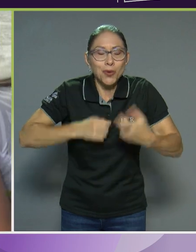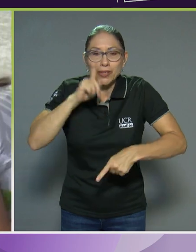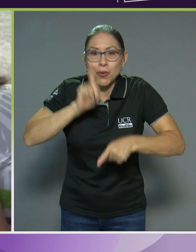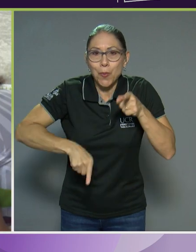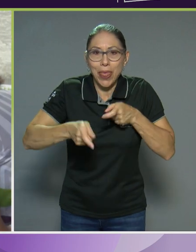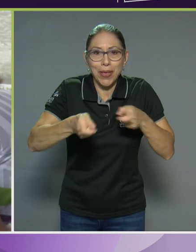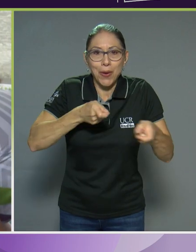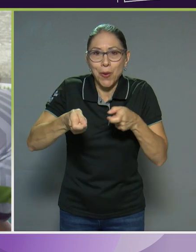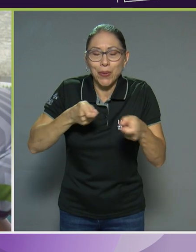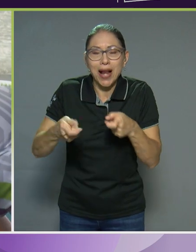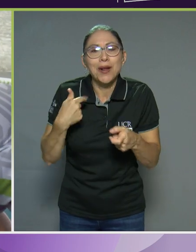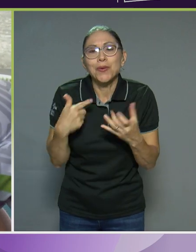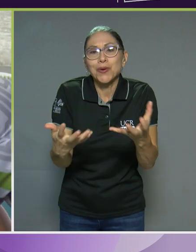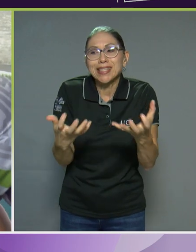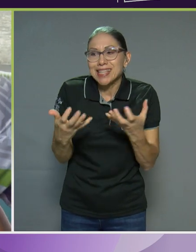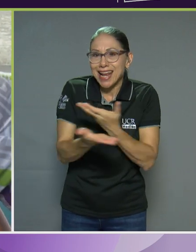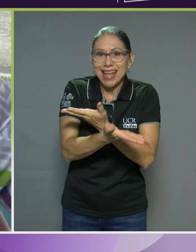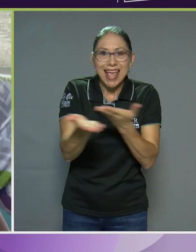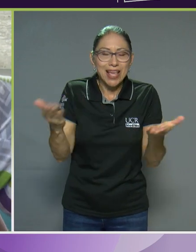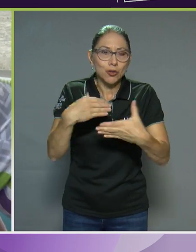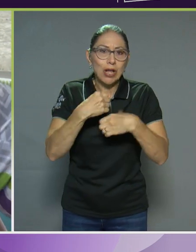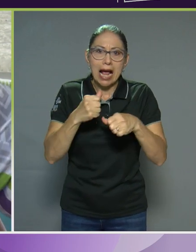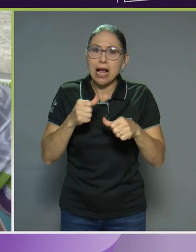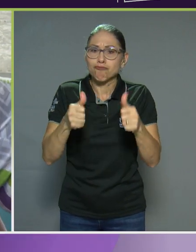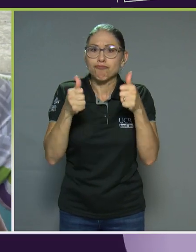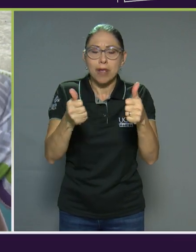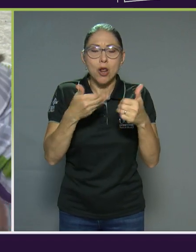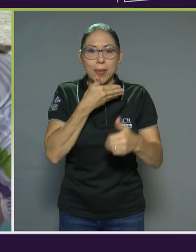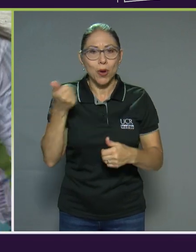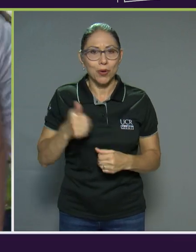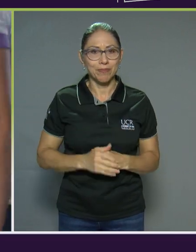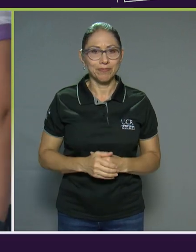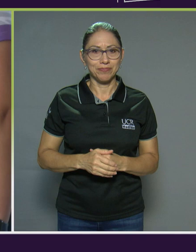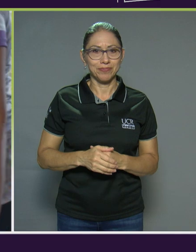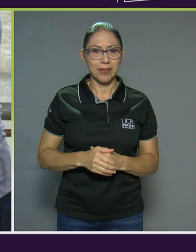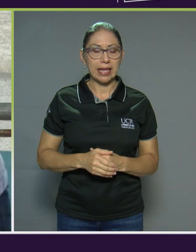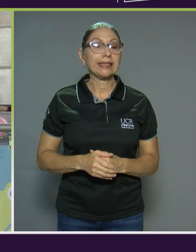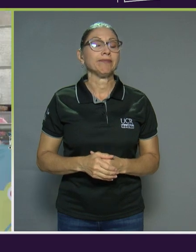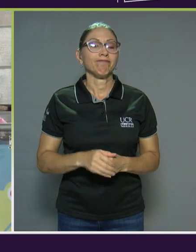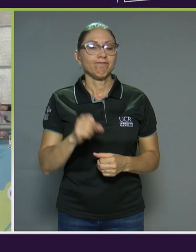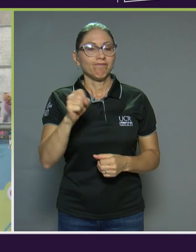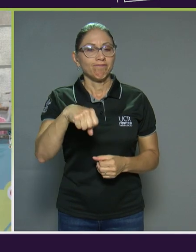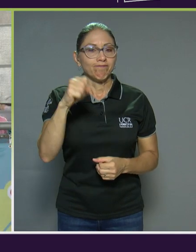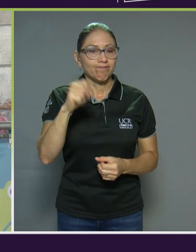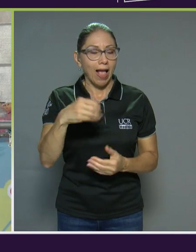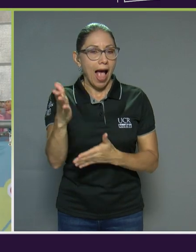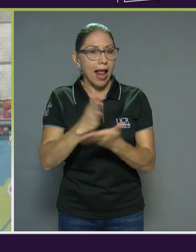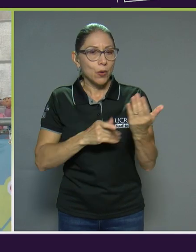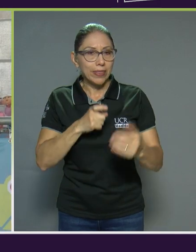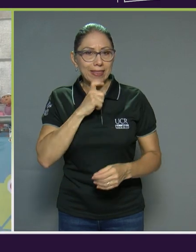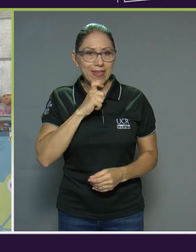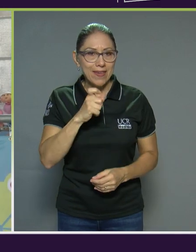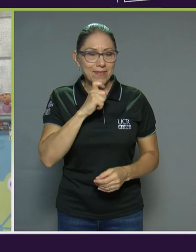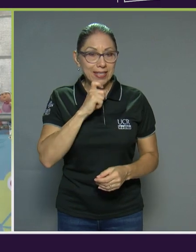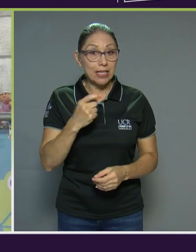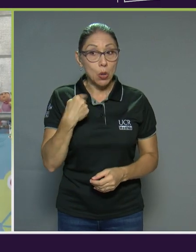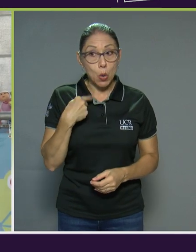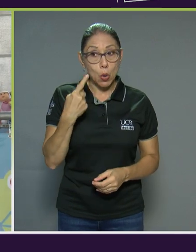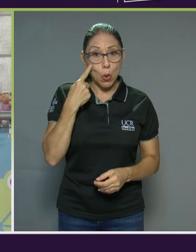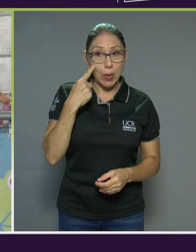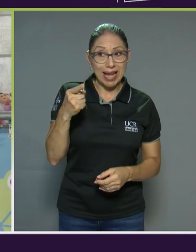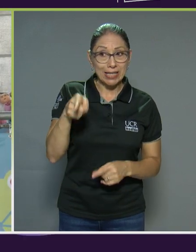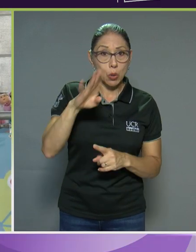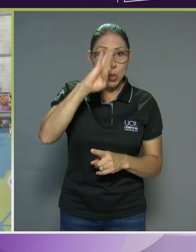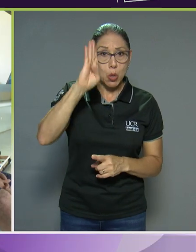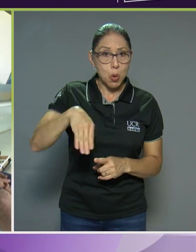uno quisiera que ellos hagan todo lo mejor. Sí, algo difícil y ver uno de estos sueños, que jamás se ha